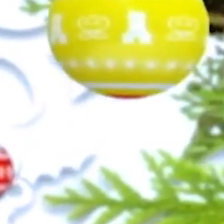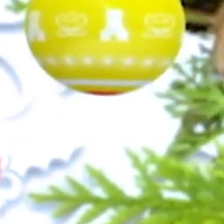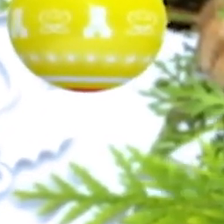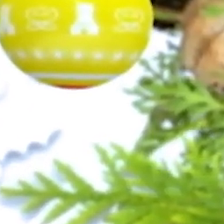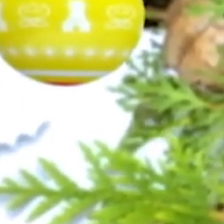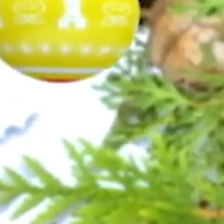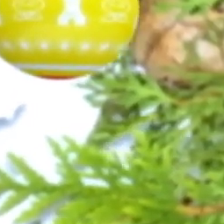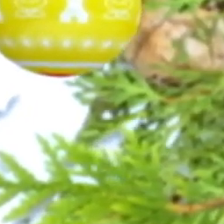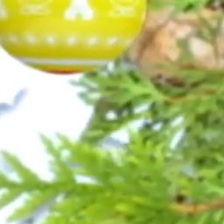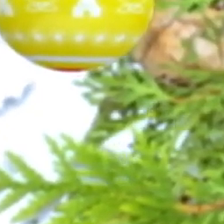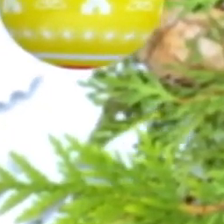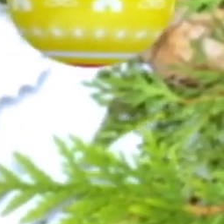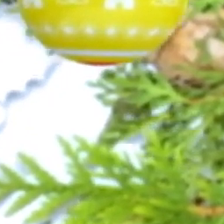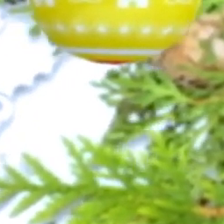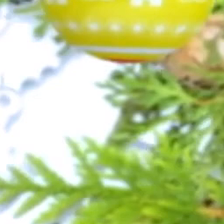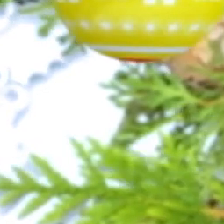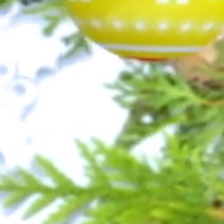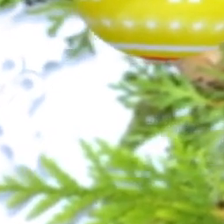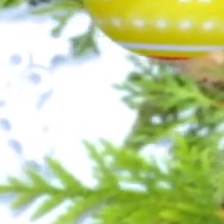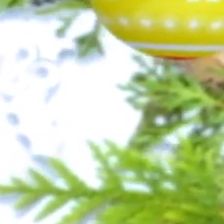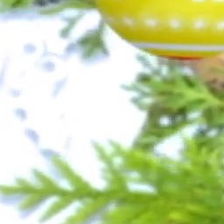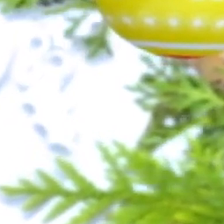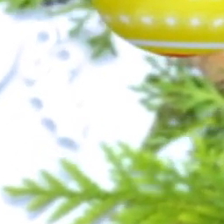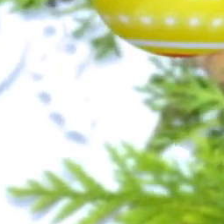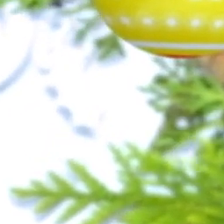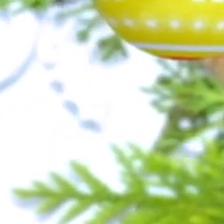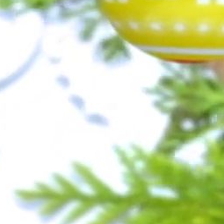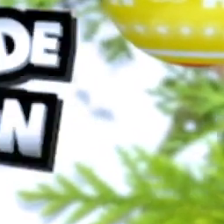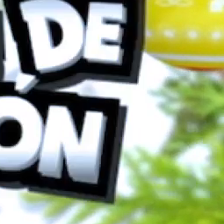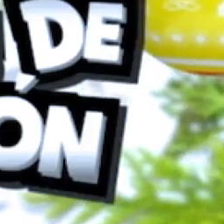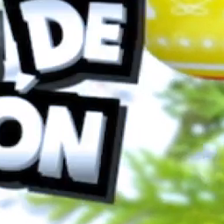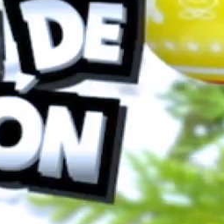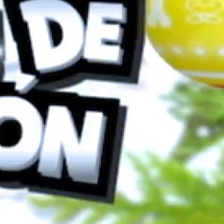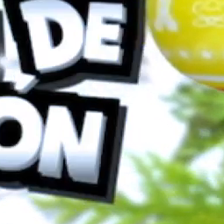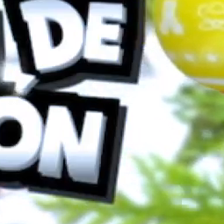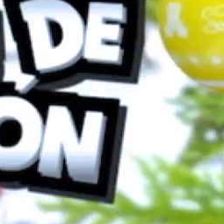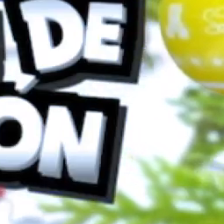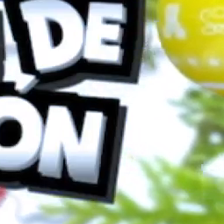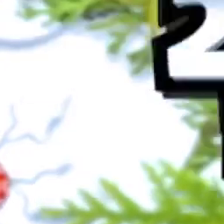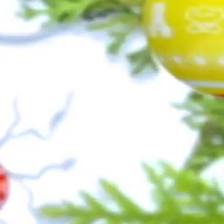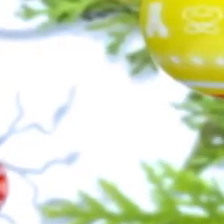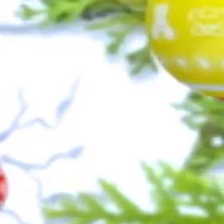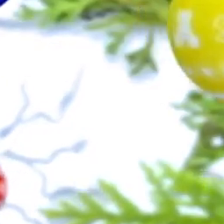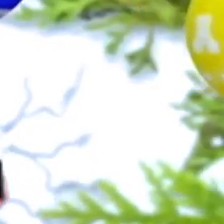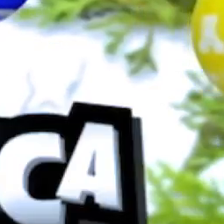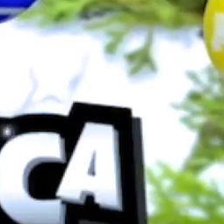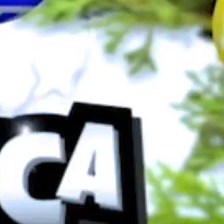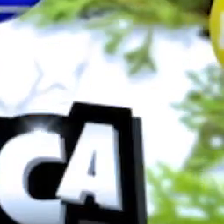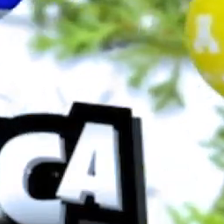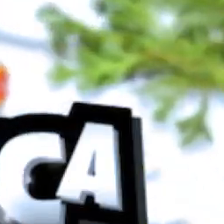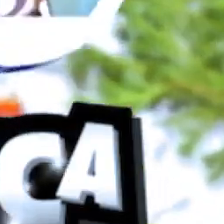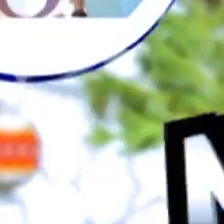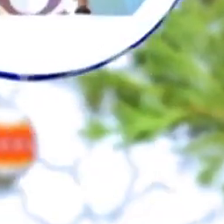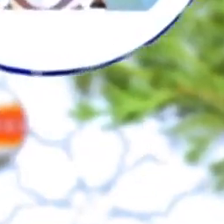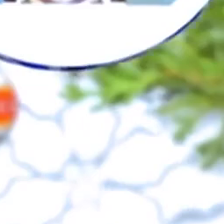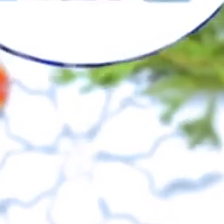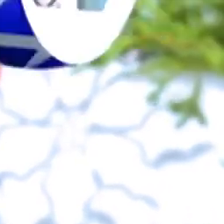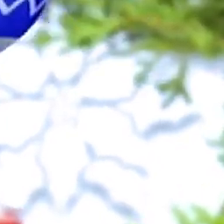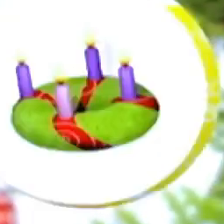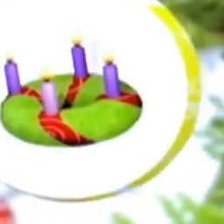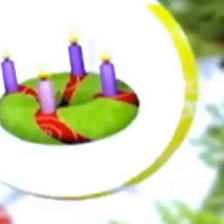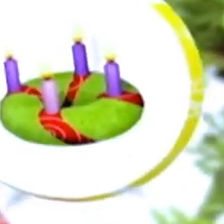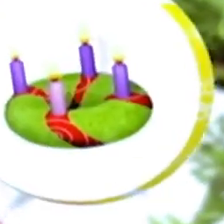casa a nuestra caravana navideña. Le llevamos la fiesta hasta su hogar. Dos horas llenas de diversión,